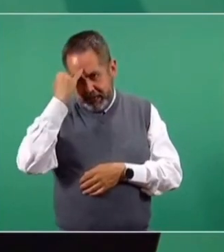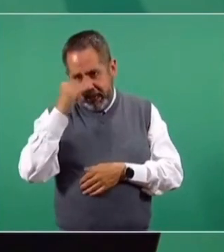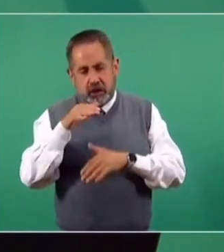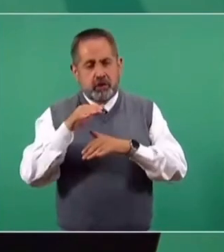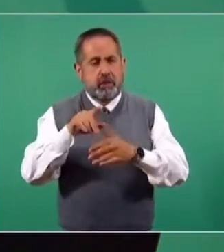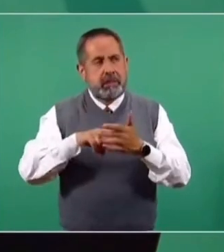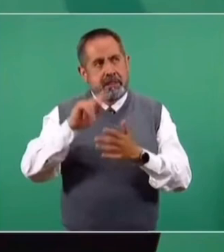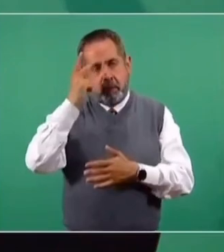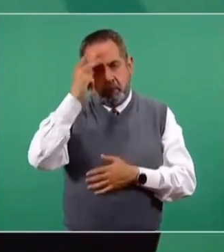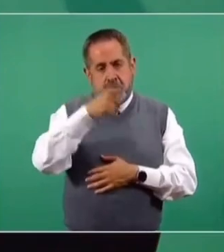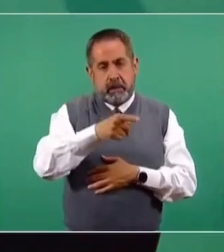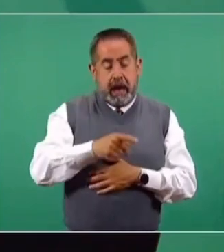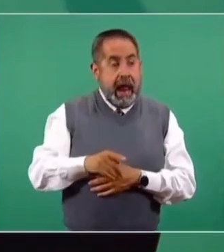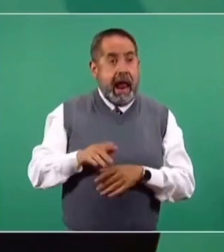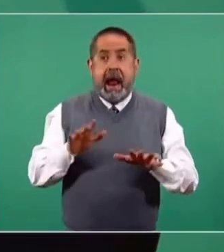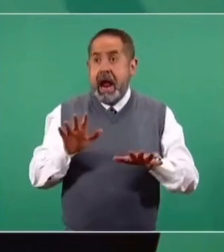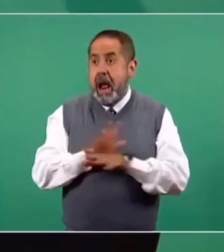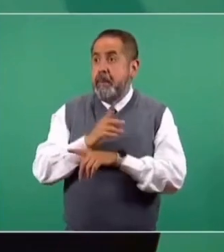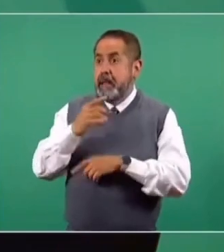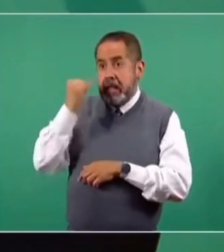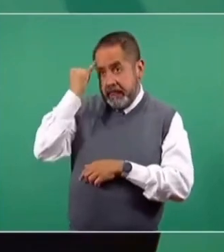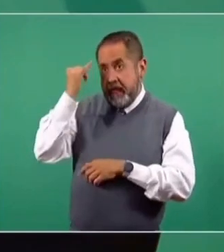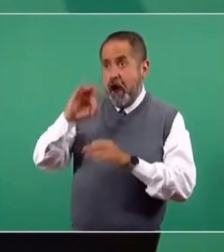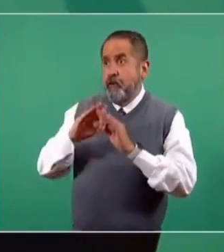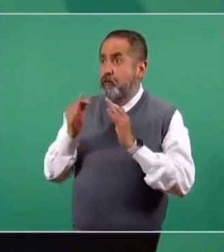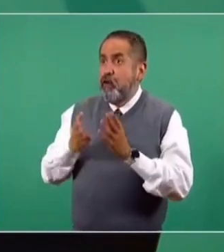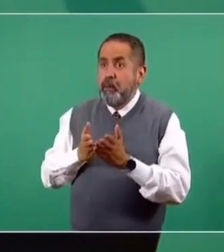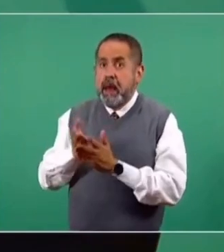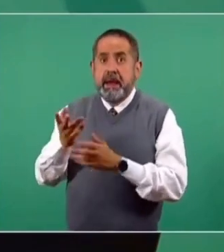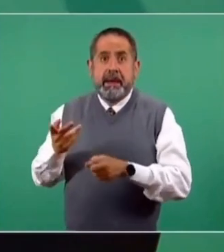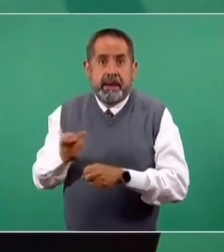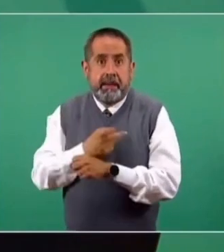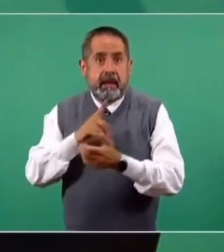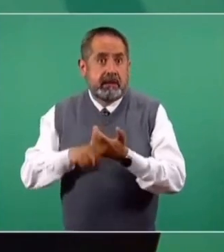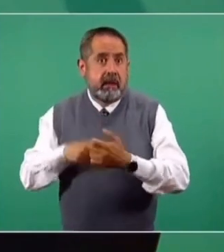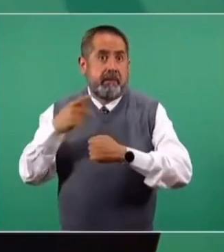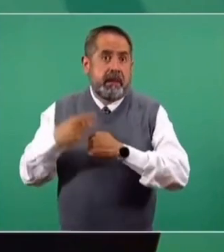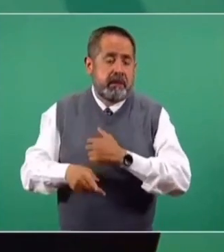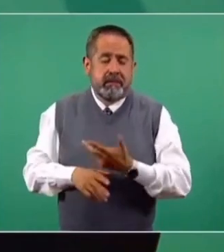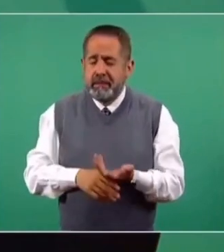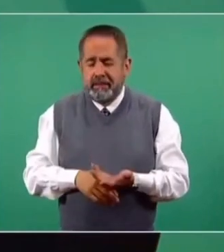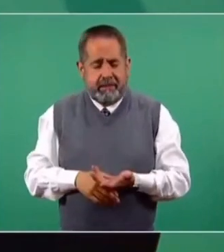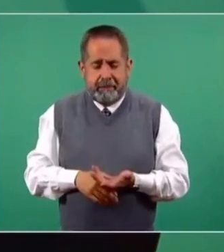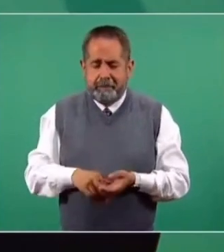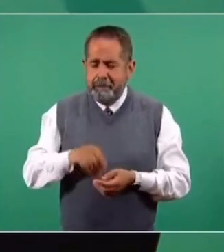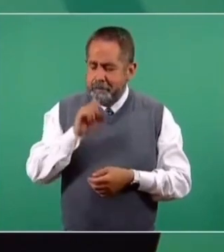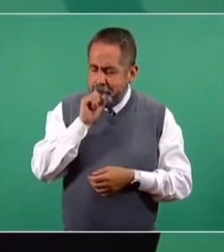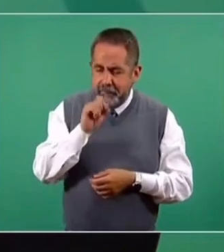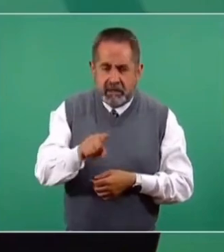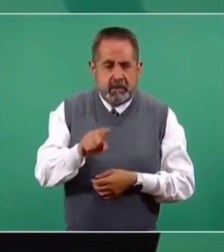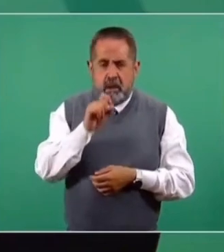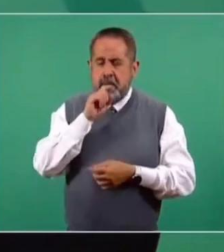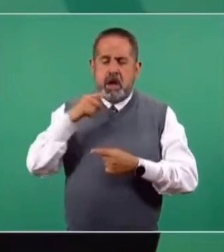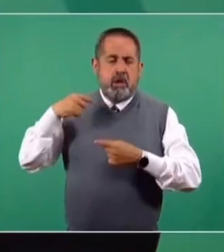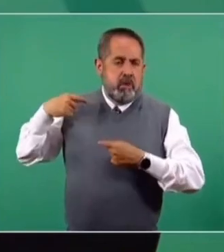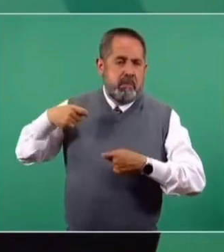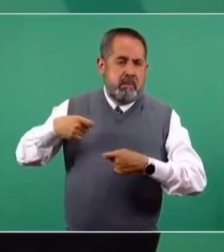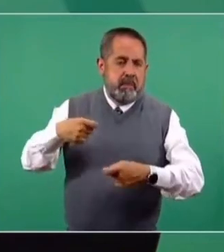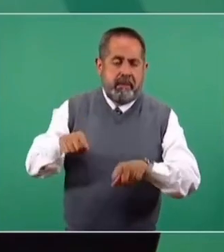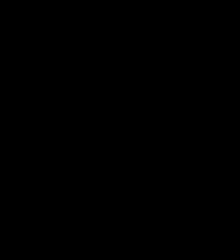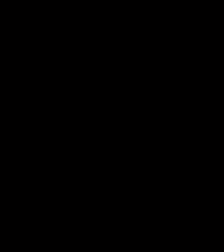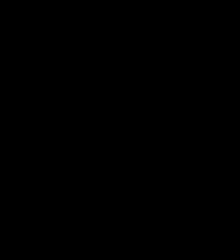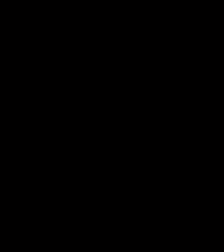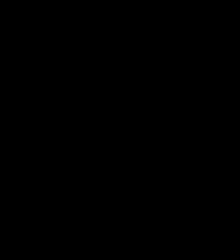no cambia nuestra perspectiva de cuál es el riesgo de la epidemia en general y tampoco de lo que está ocurriendo en México.